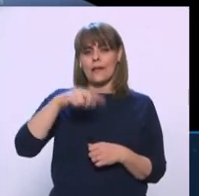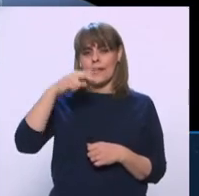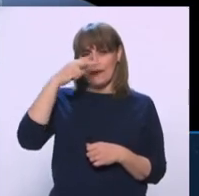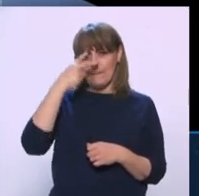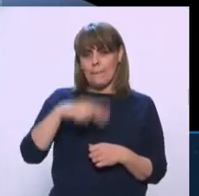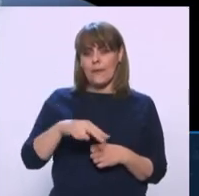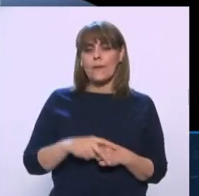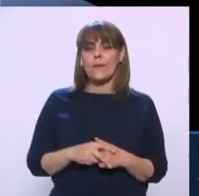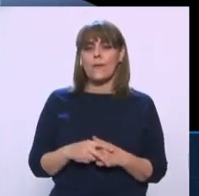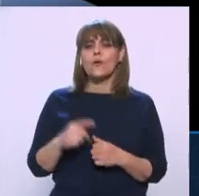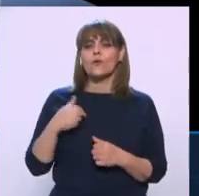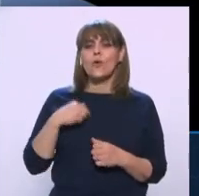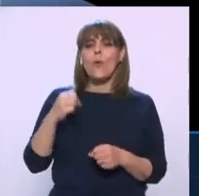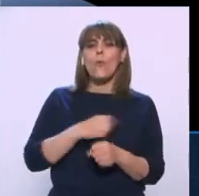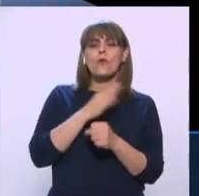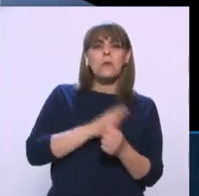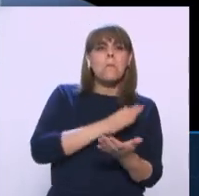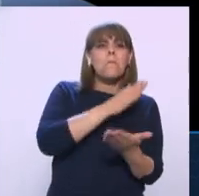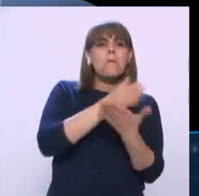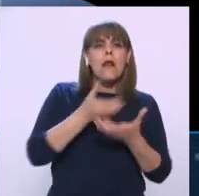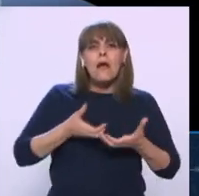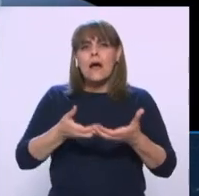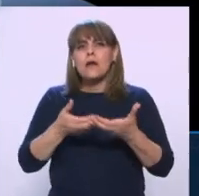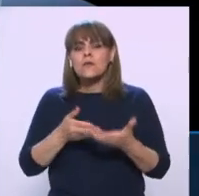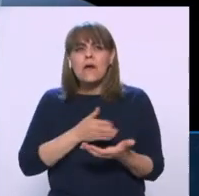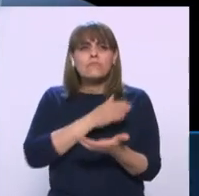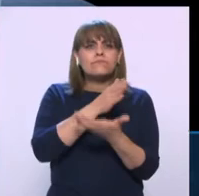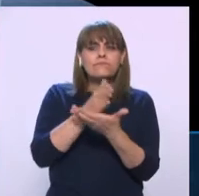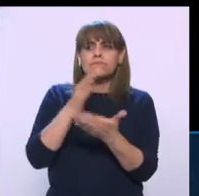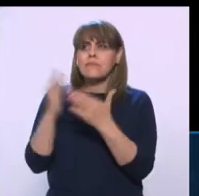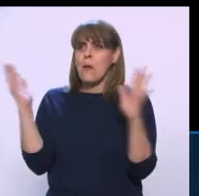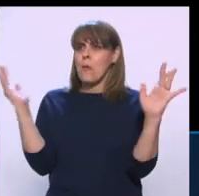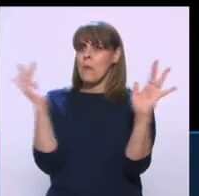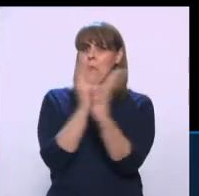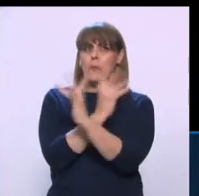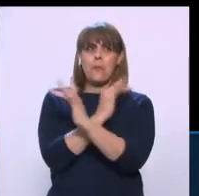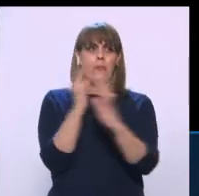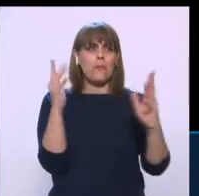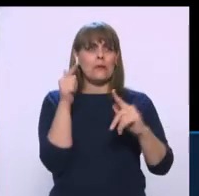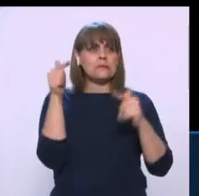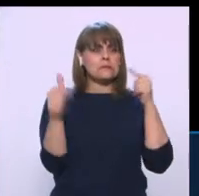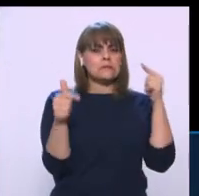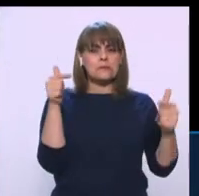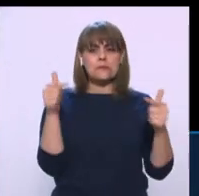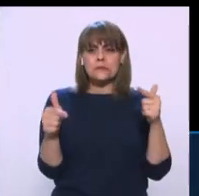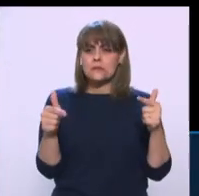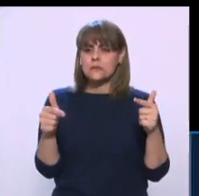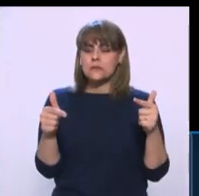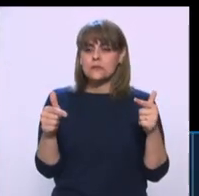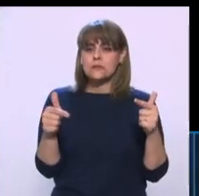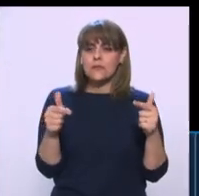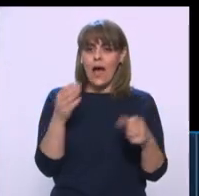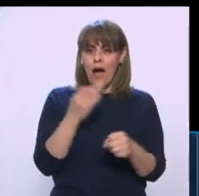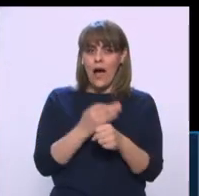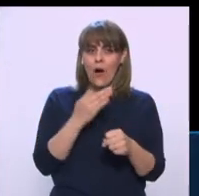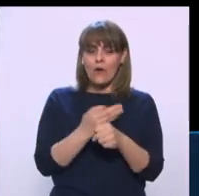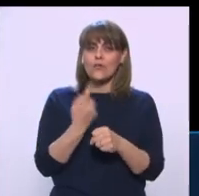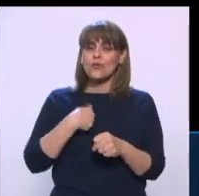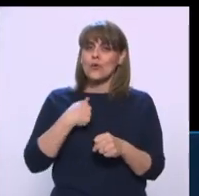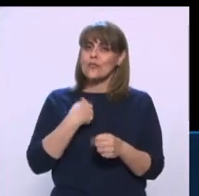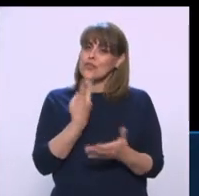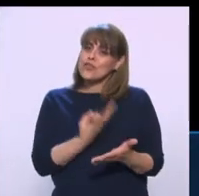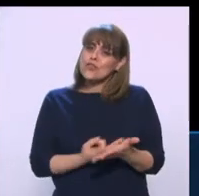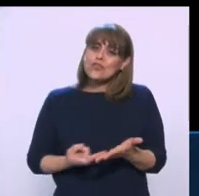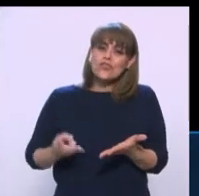tuve oportunidad de salir a la calle por trabajo y vi muchísimo movimiento, en un momento en el que estamos redoblando